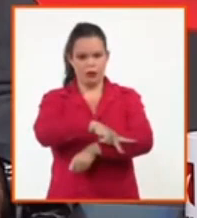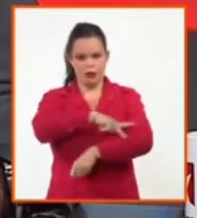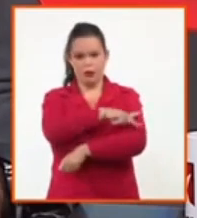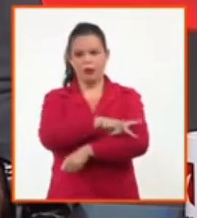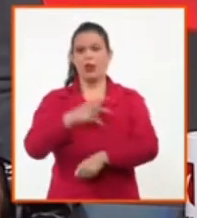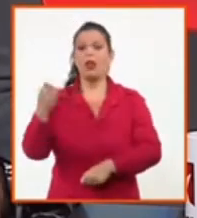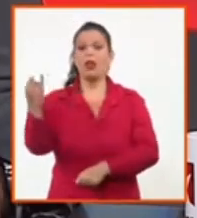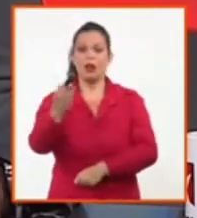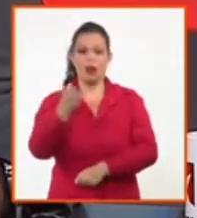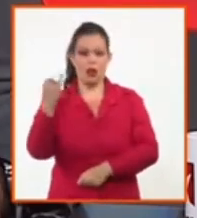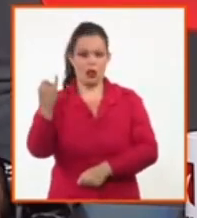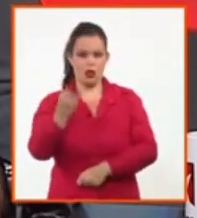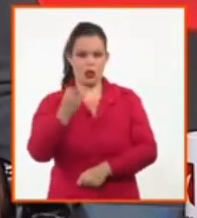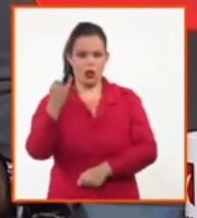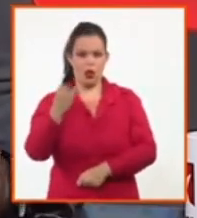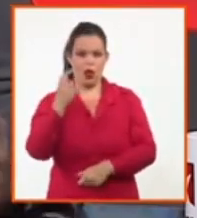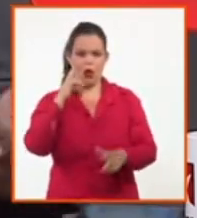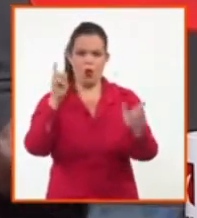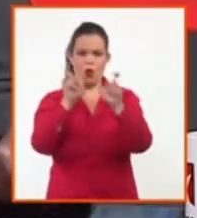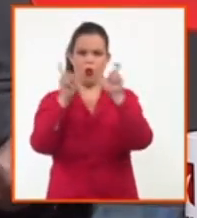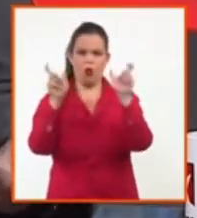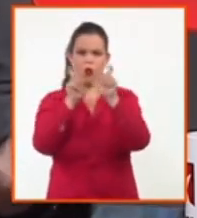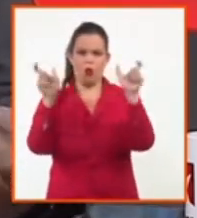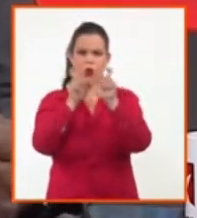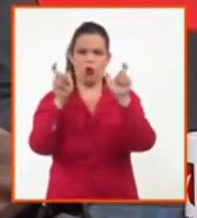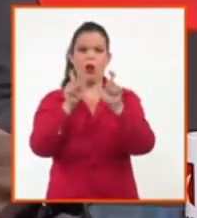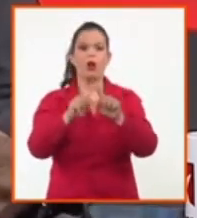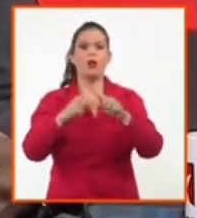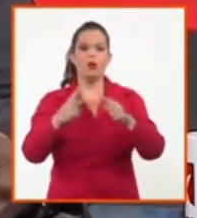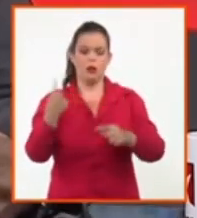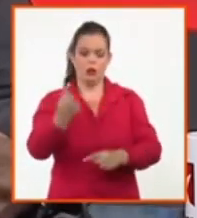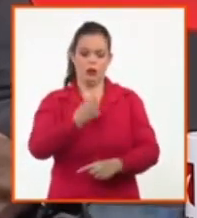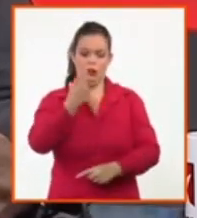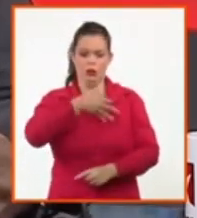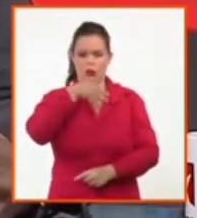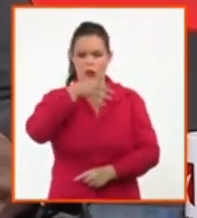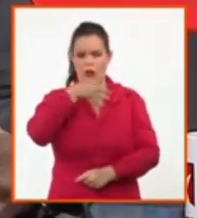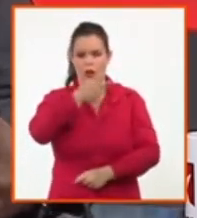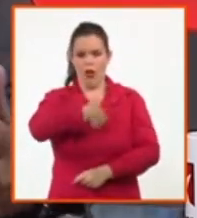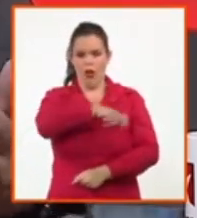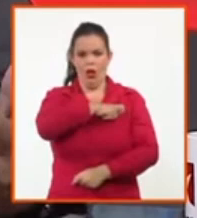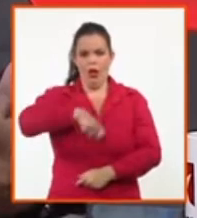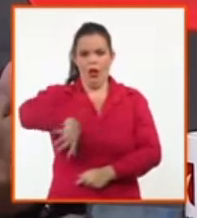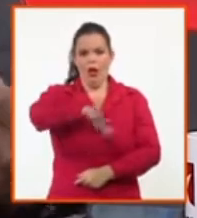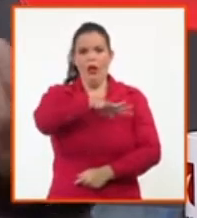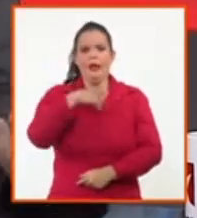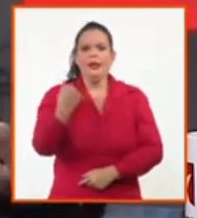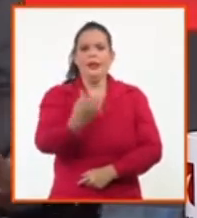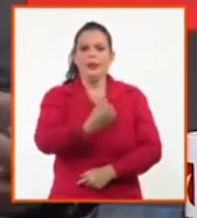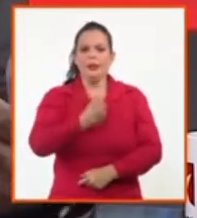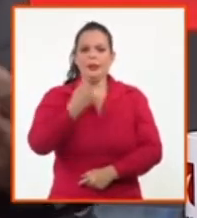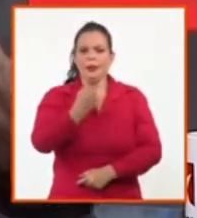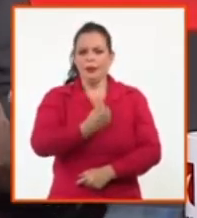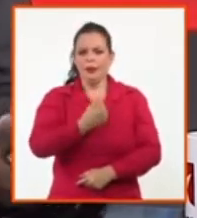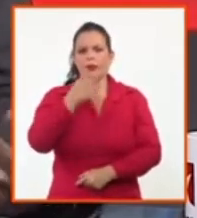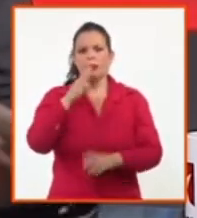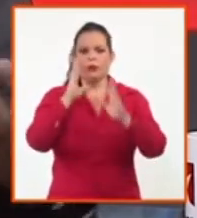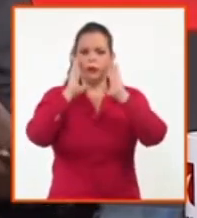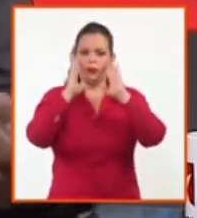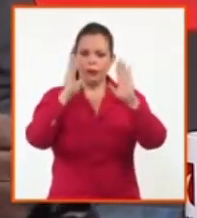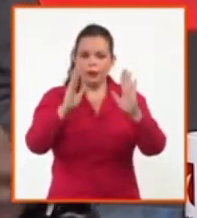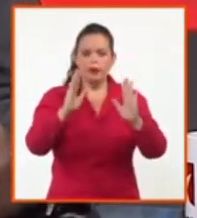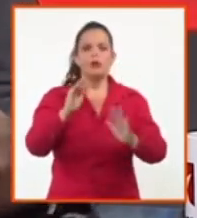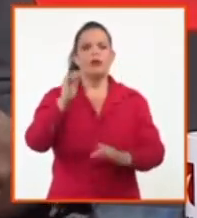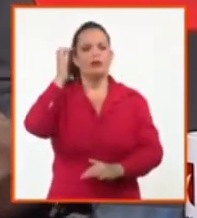Nosotros pensamos, para hablar en términos que nuestra población entiende, porque además nuestra población sabe de vacunas,